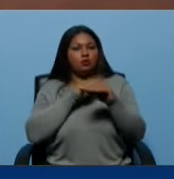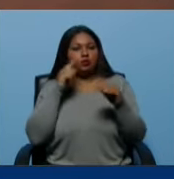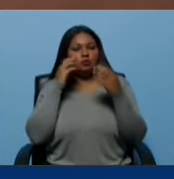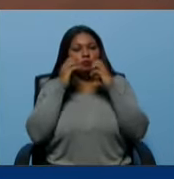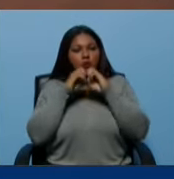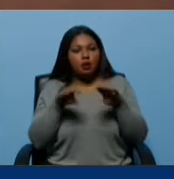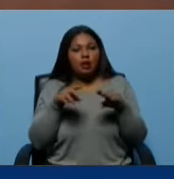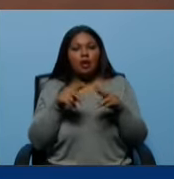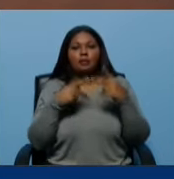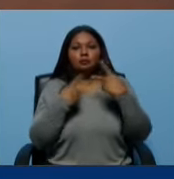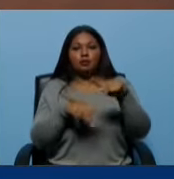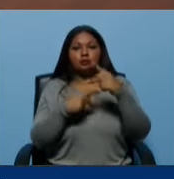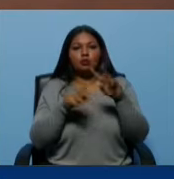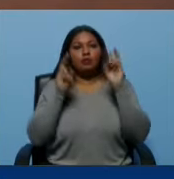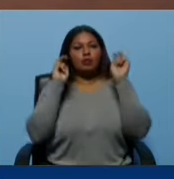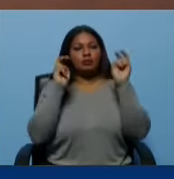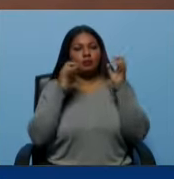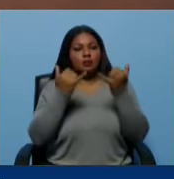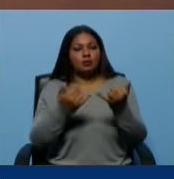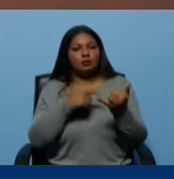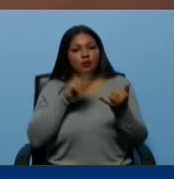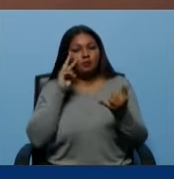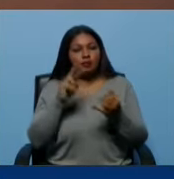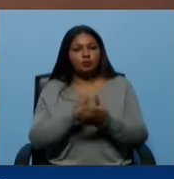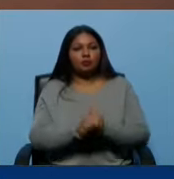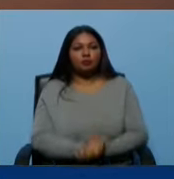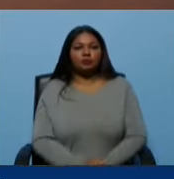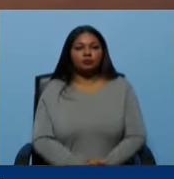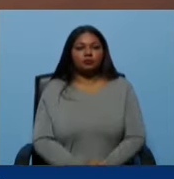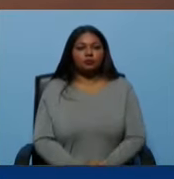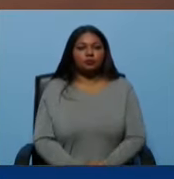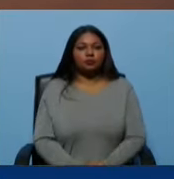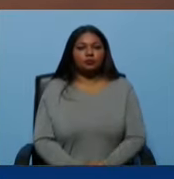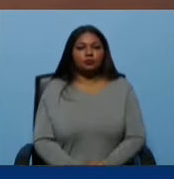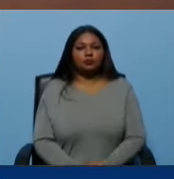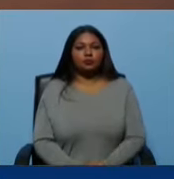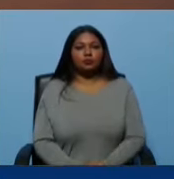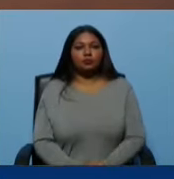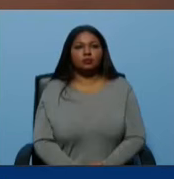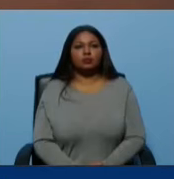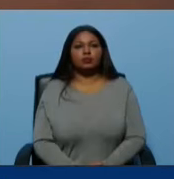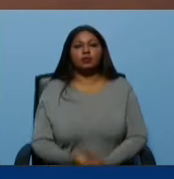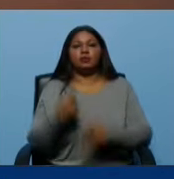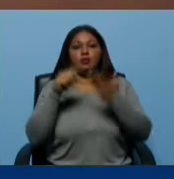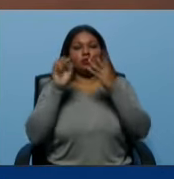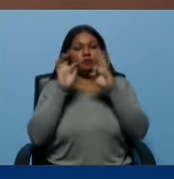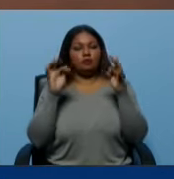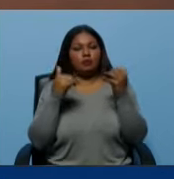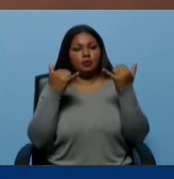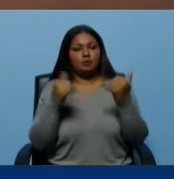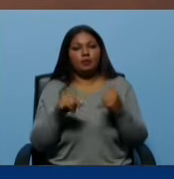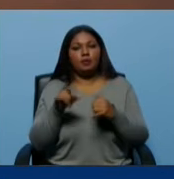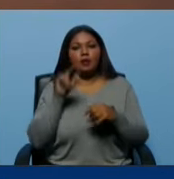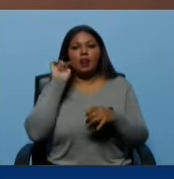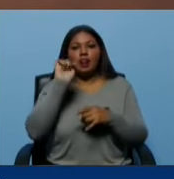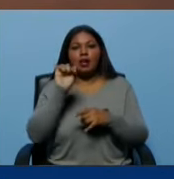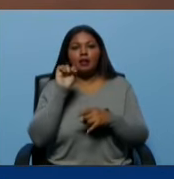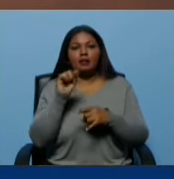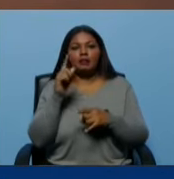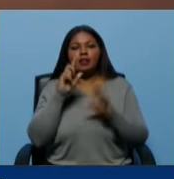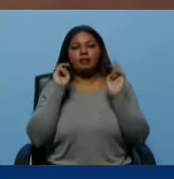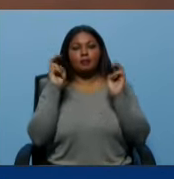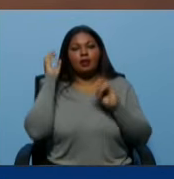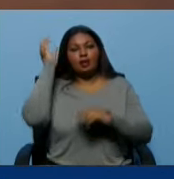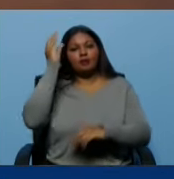en TikTok, de lo que usted hablaba del tema del algoritmo, porque si habla de tal tema, se puede reproducir más y tiene más cantidades de live. Entonces, sobre el tema de la conciencia,